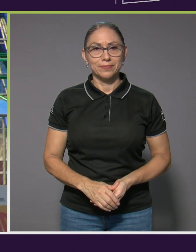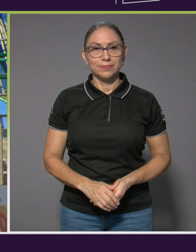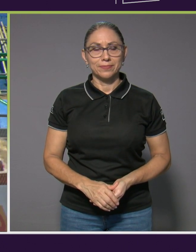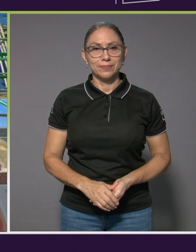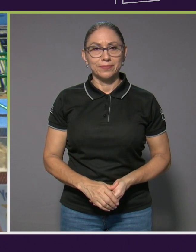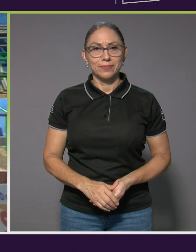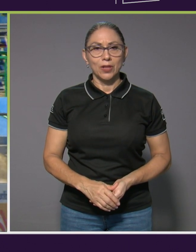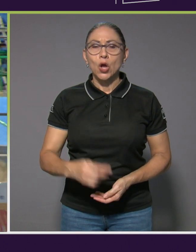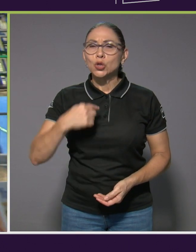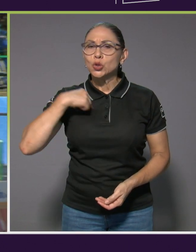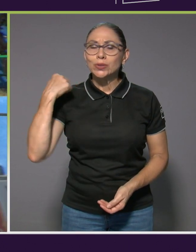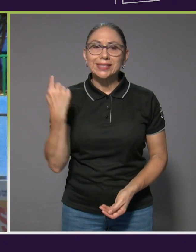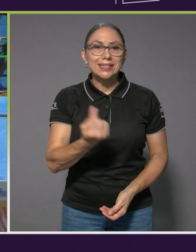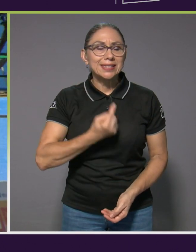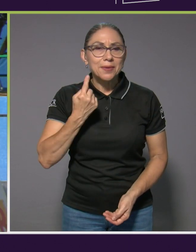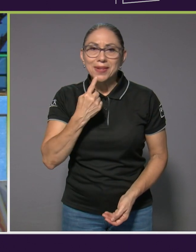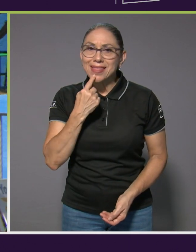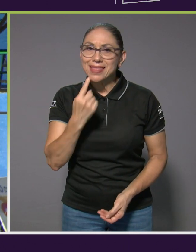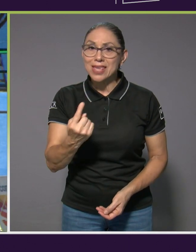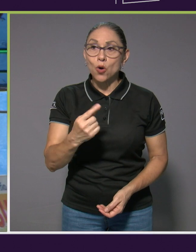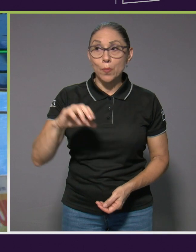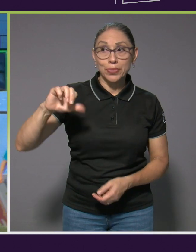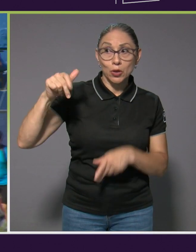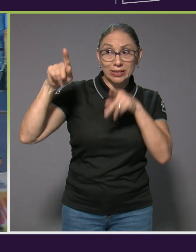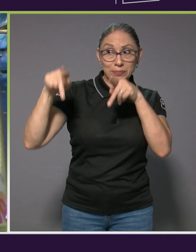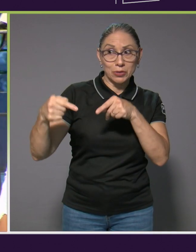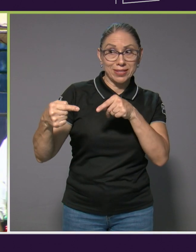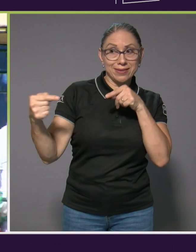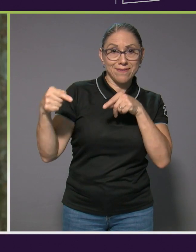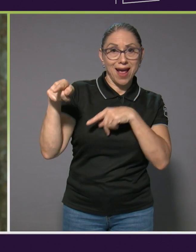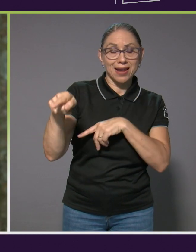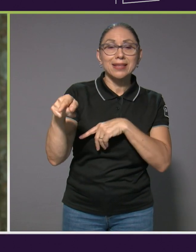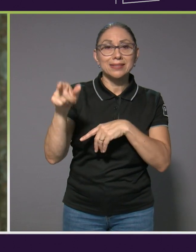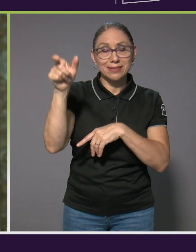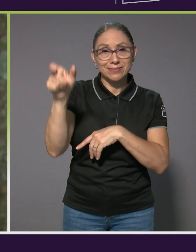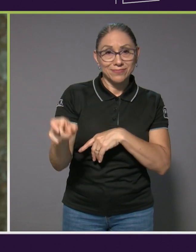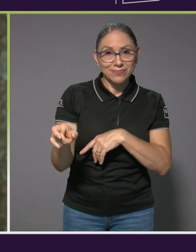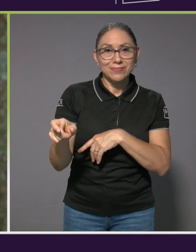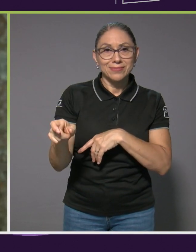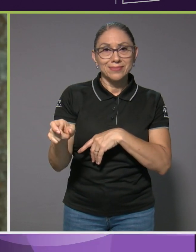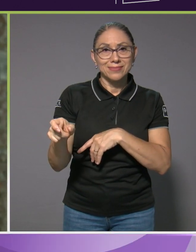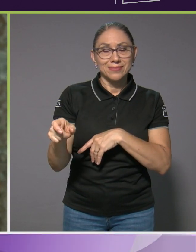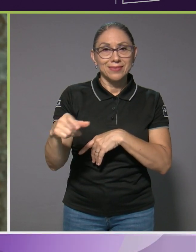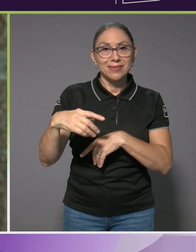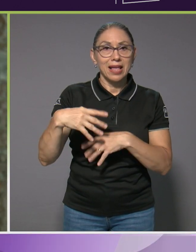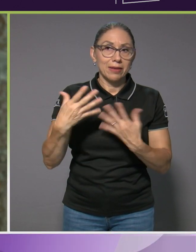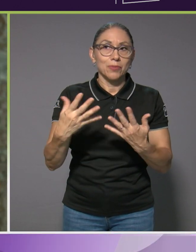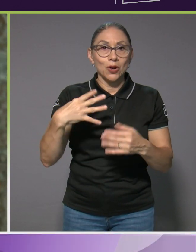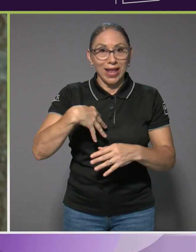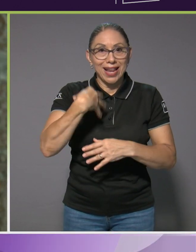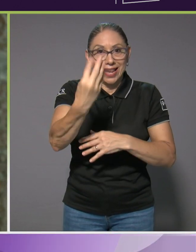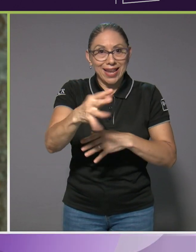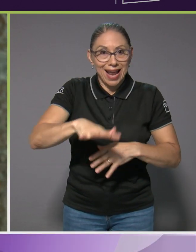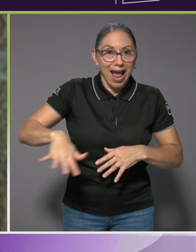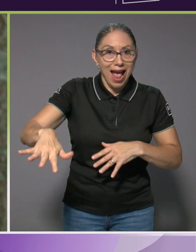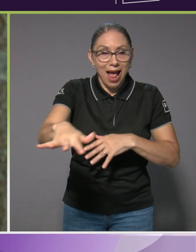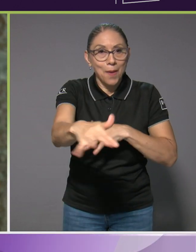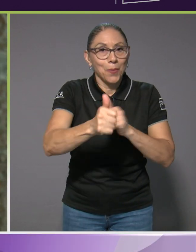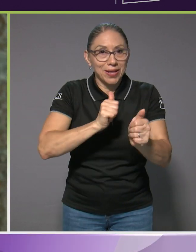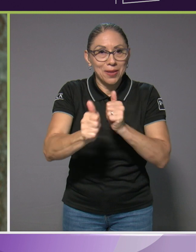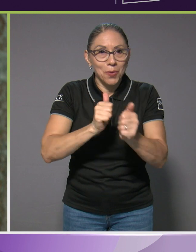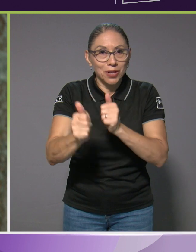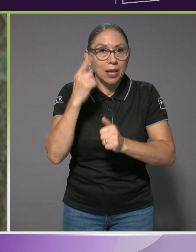Yo siempre digo que los rivales en el campo, ¿verdad?, en el deporte, porque somos